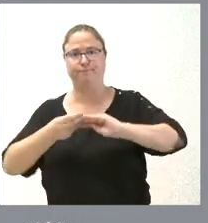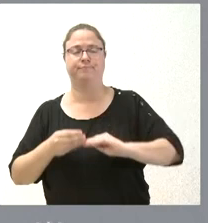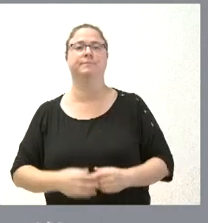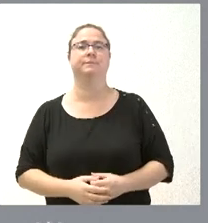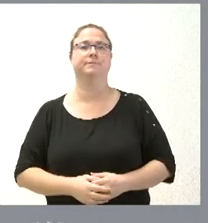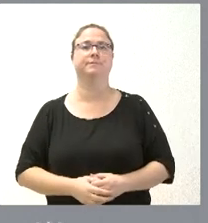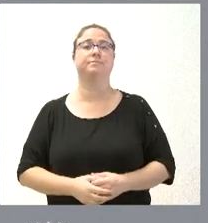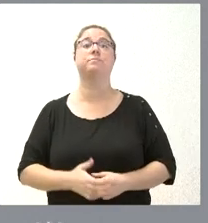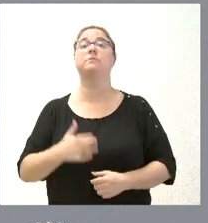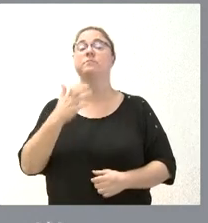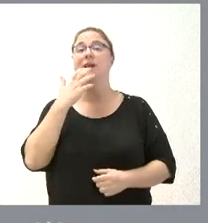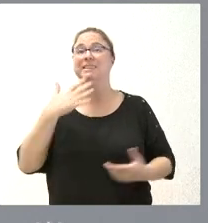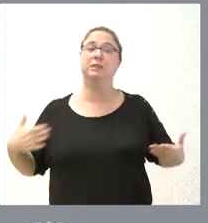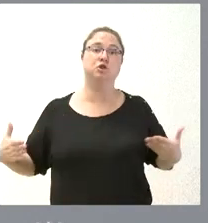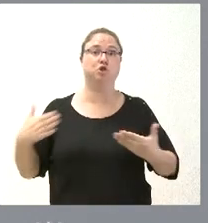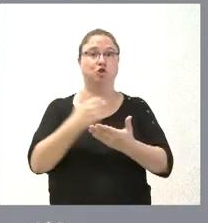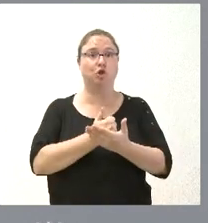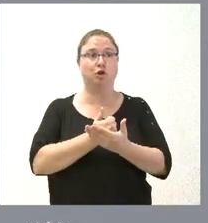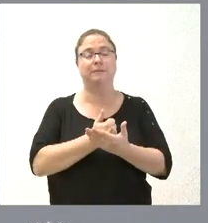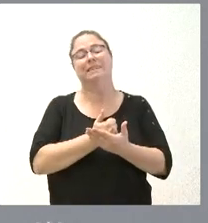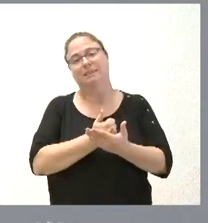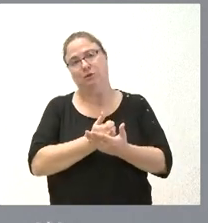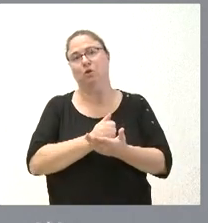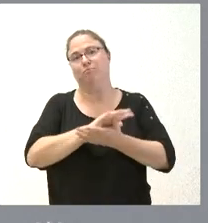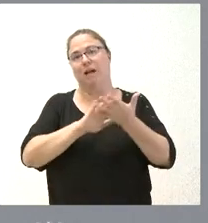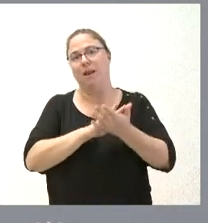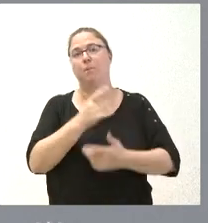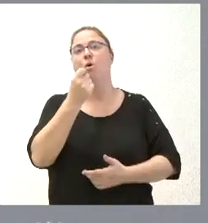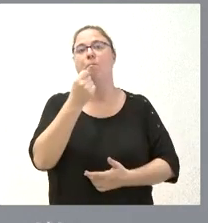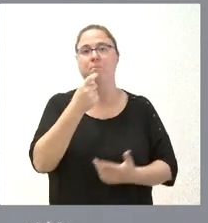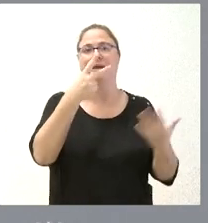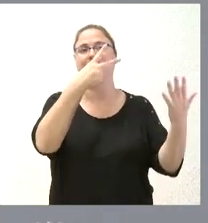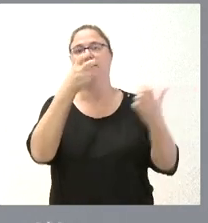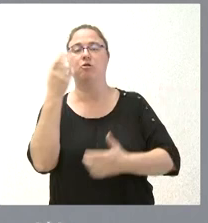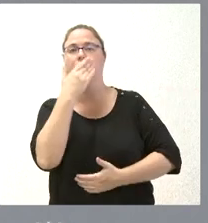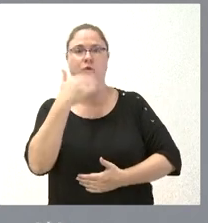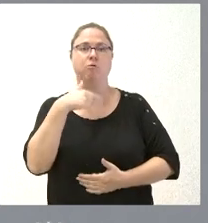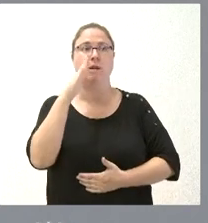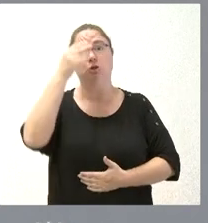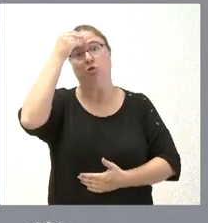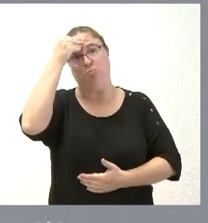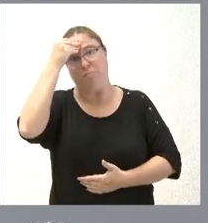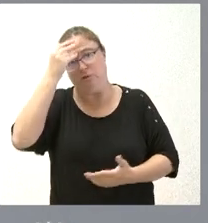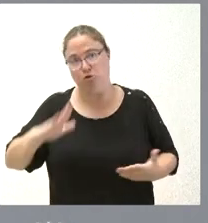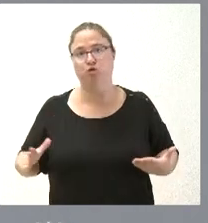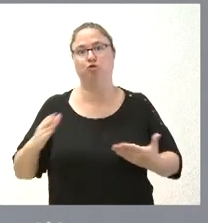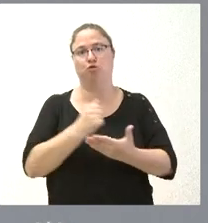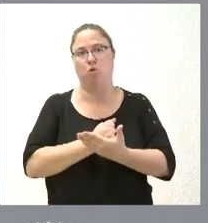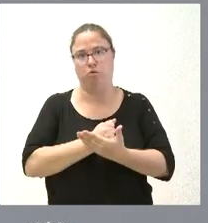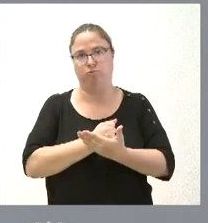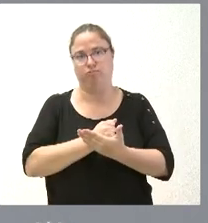si va a llegar a todos yo entiendo que cuando hablamos de más de 1700 centros educativos pues estarán incluidos todos por tanto